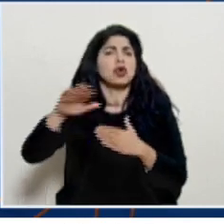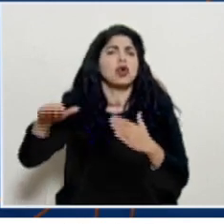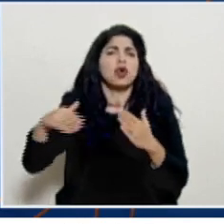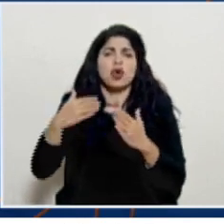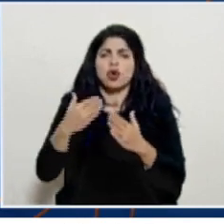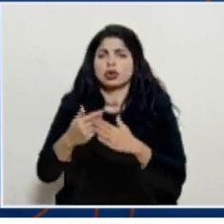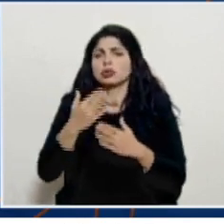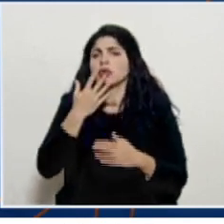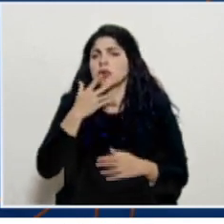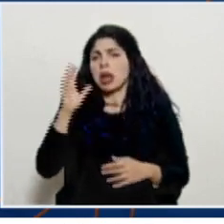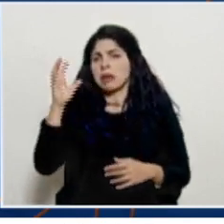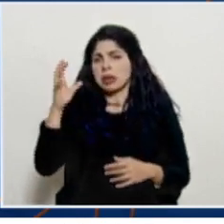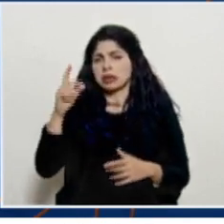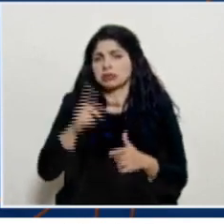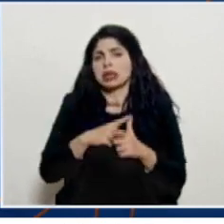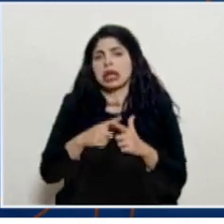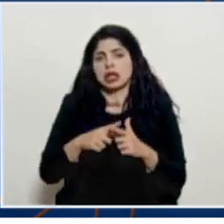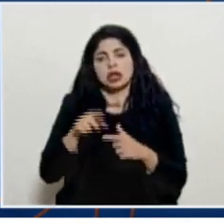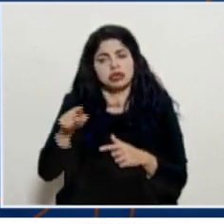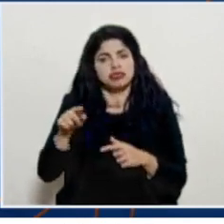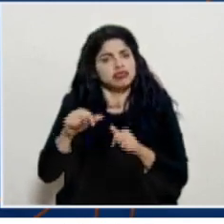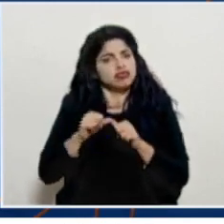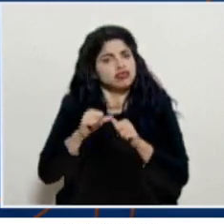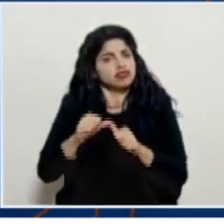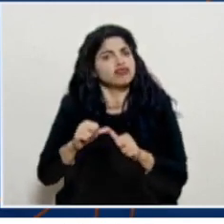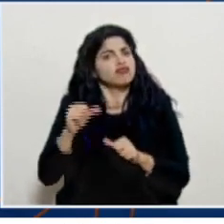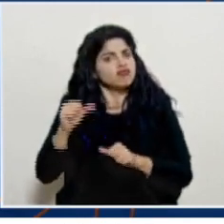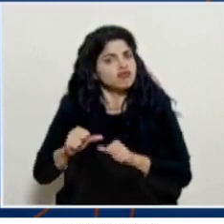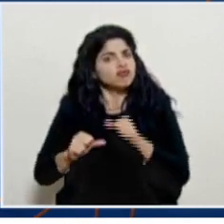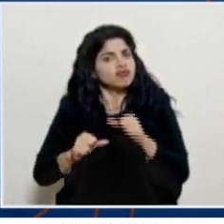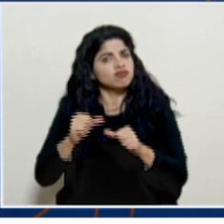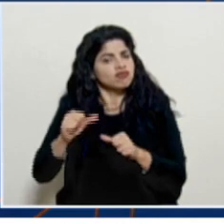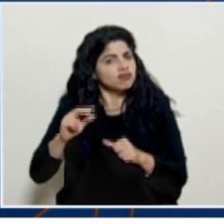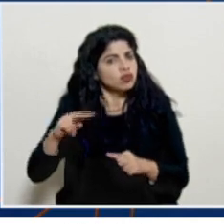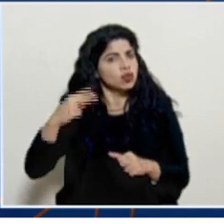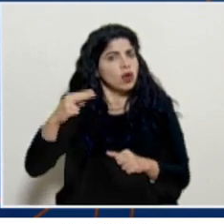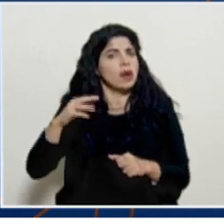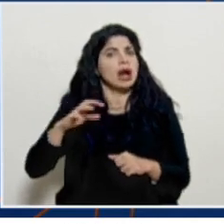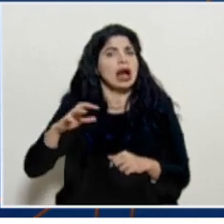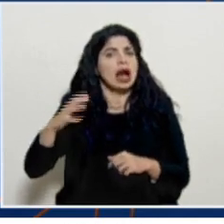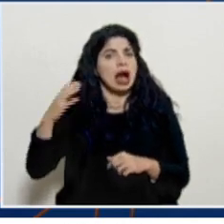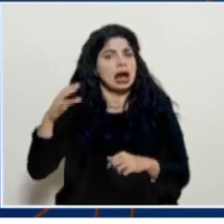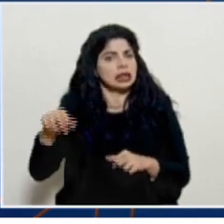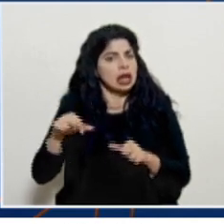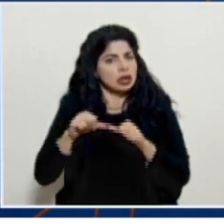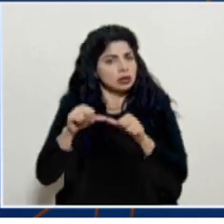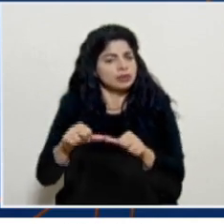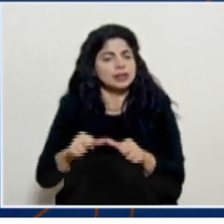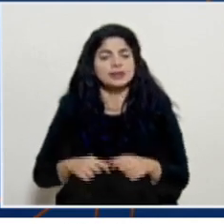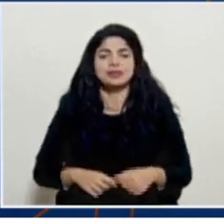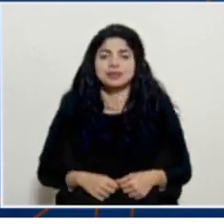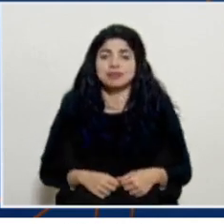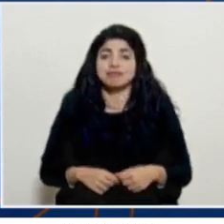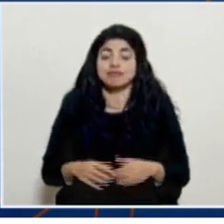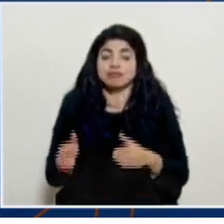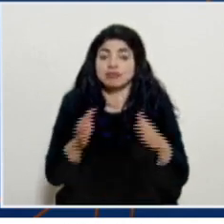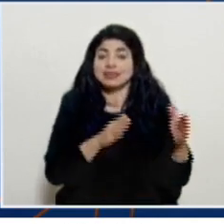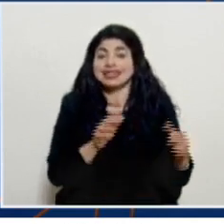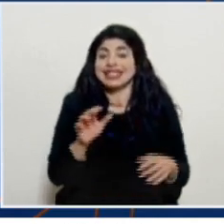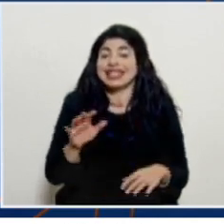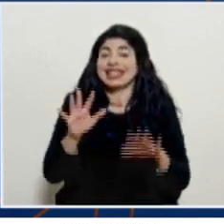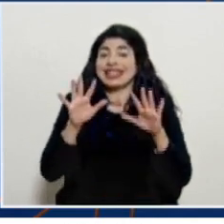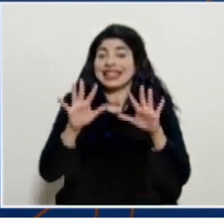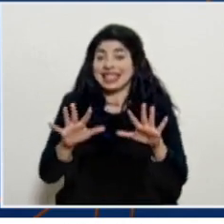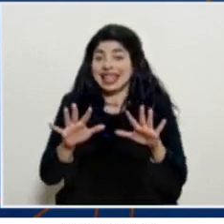cantones en alerta amarilla así que también hay que redoblar esos esfuerzos en la provincia de Cartago 10 cantones